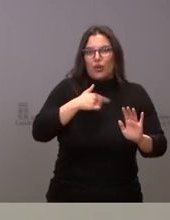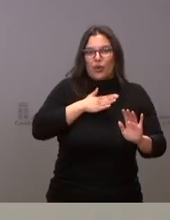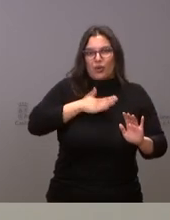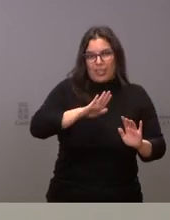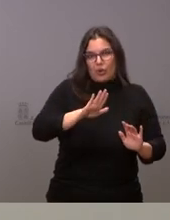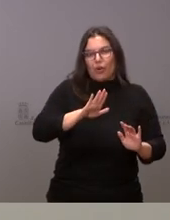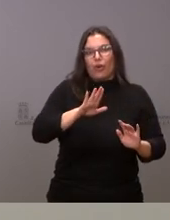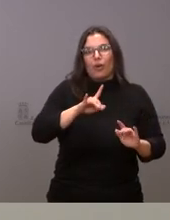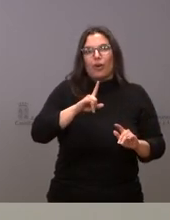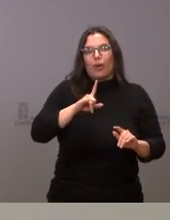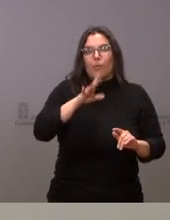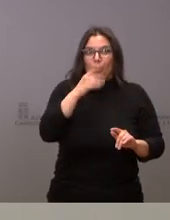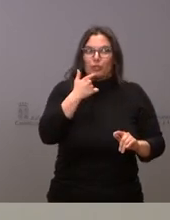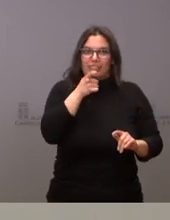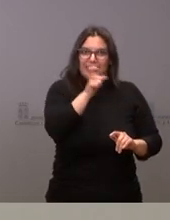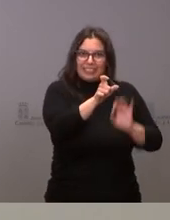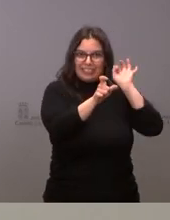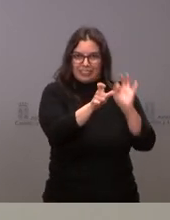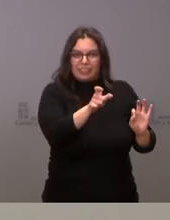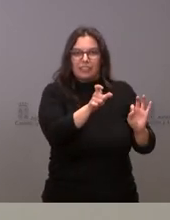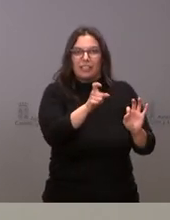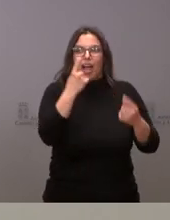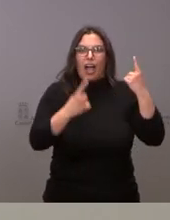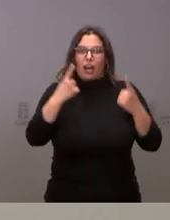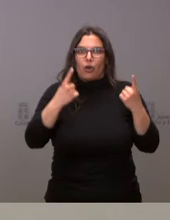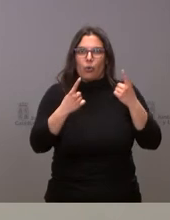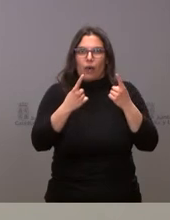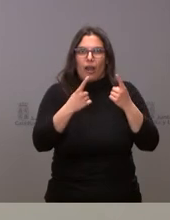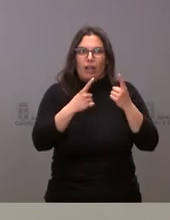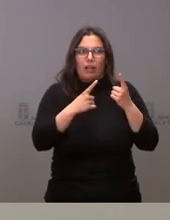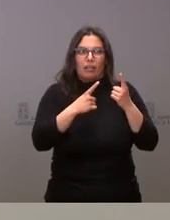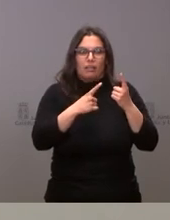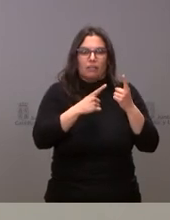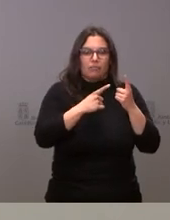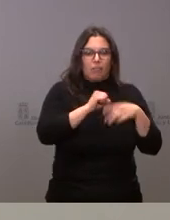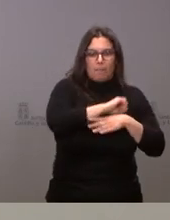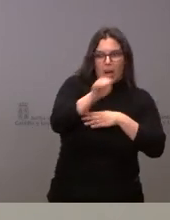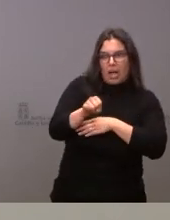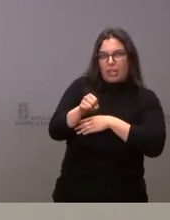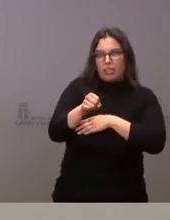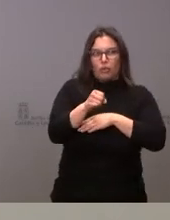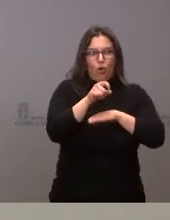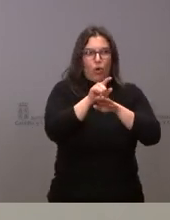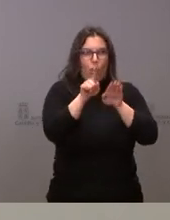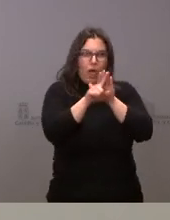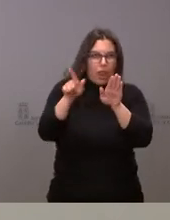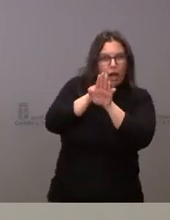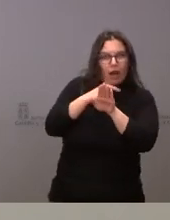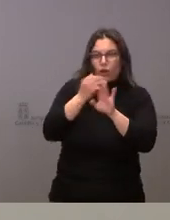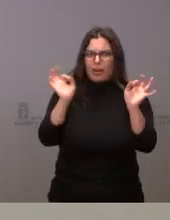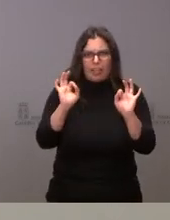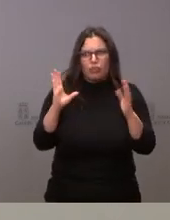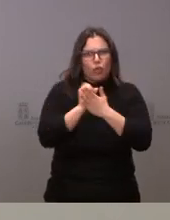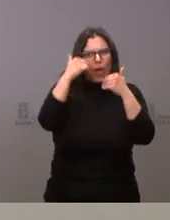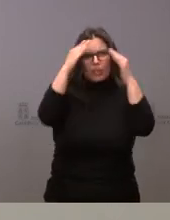pudiera derivar y por eso quiero contestar expresamente que unas tengan algún derecho preferente sobre otras a todas se les va a atender en igualdad de